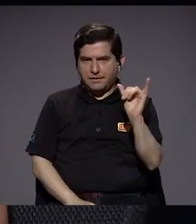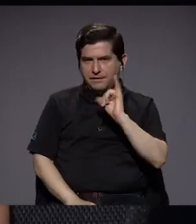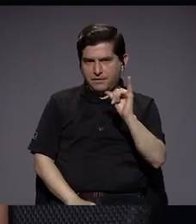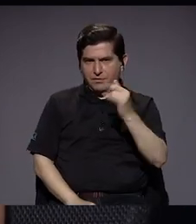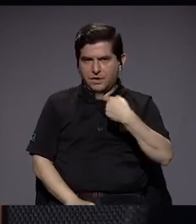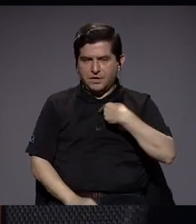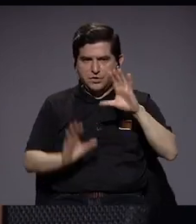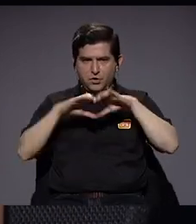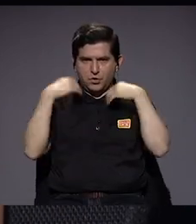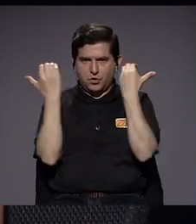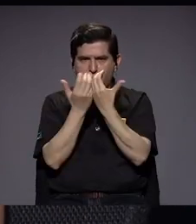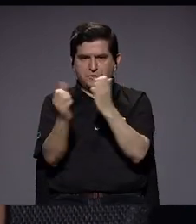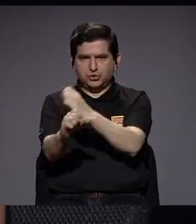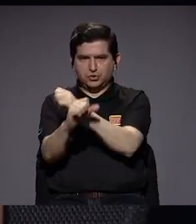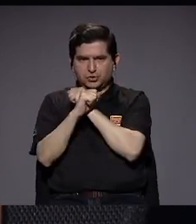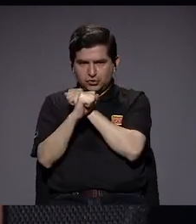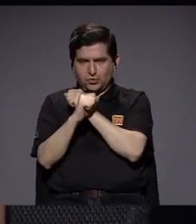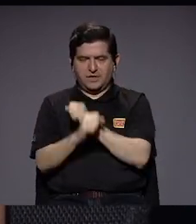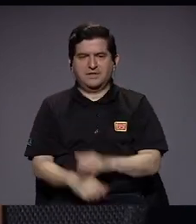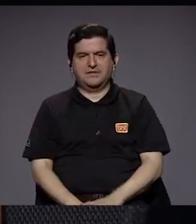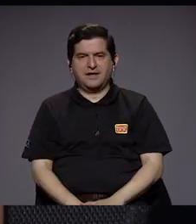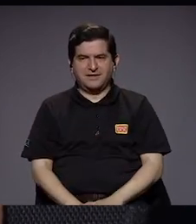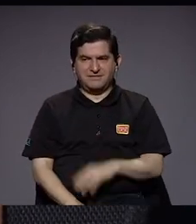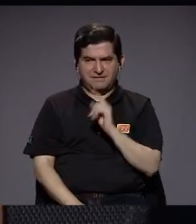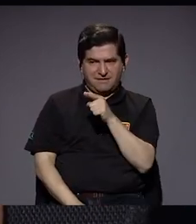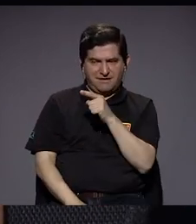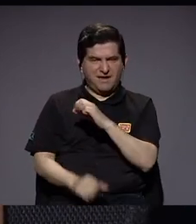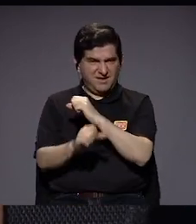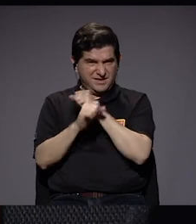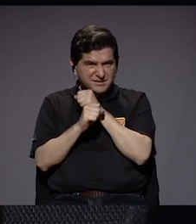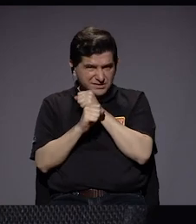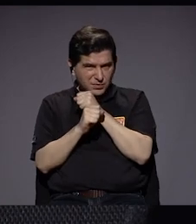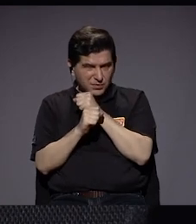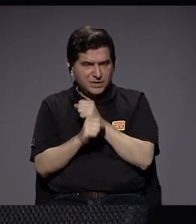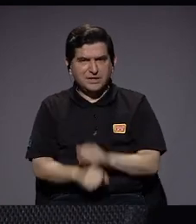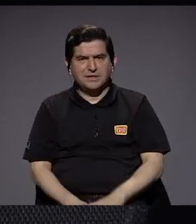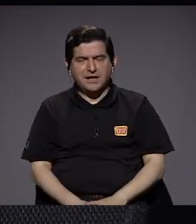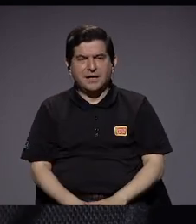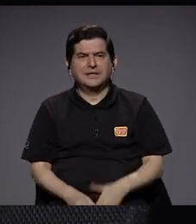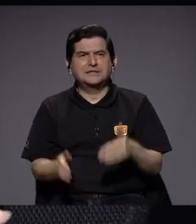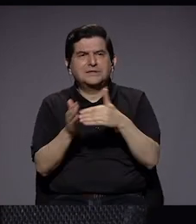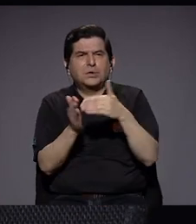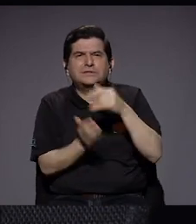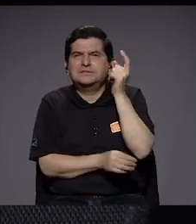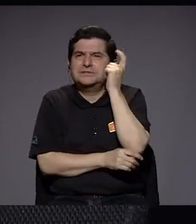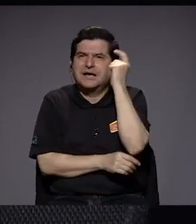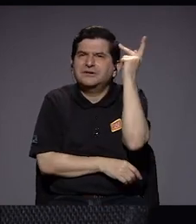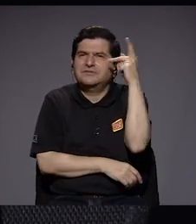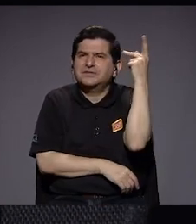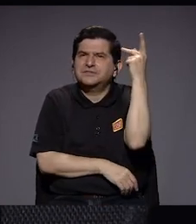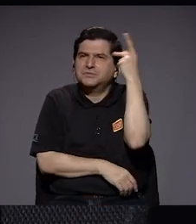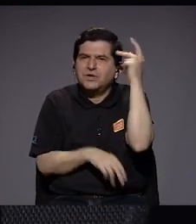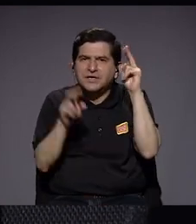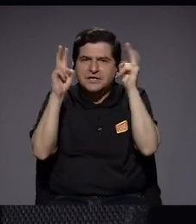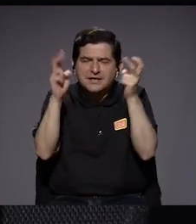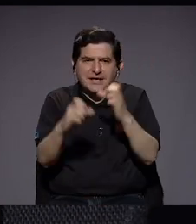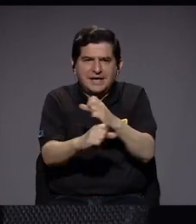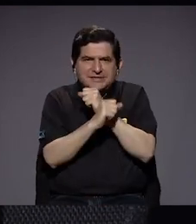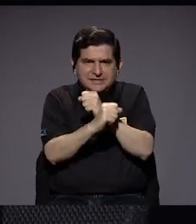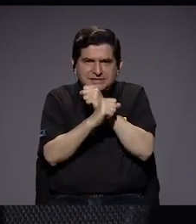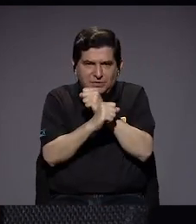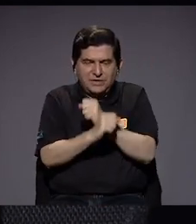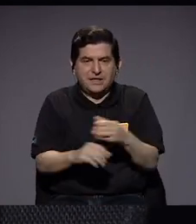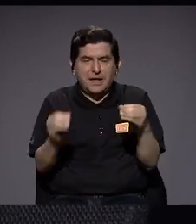También estoy en la Comisión de Seguridad y en seguridad hay todo un repensamiento de la política en materia de